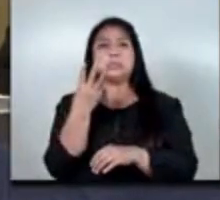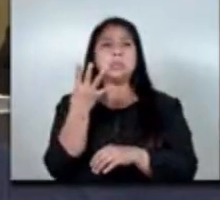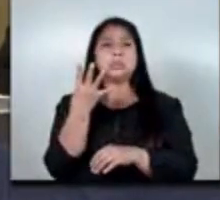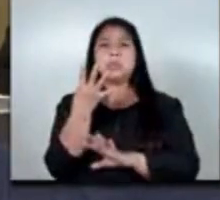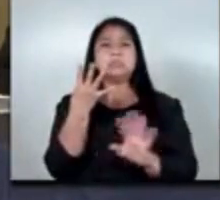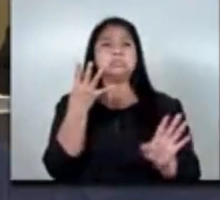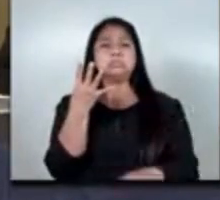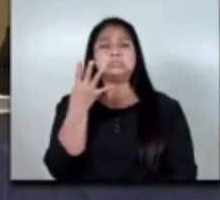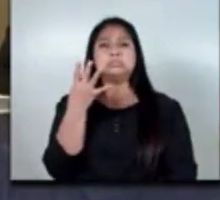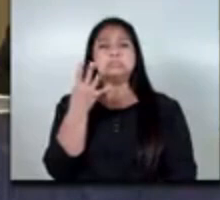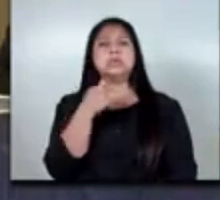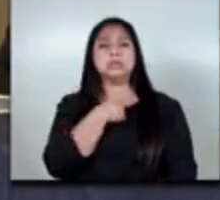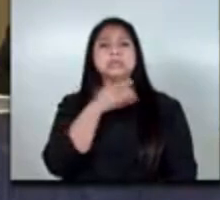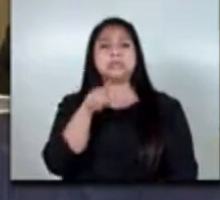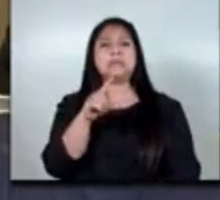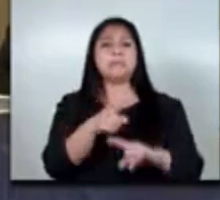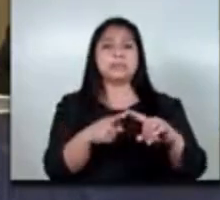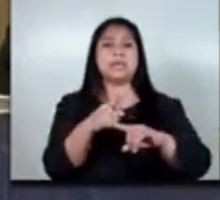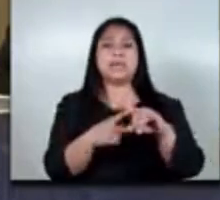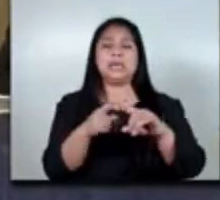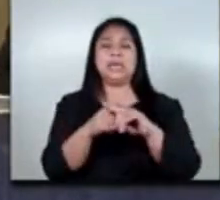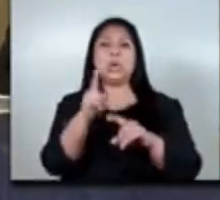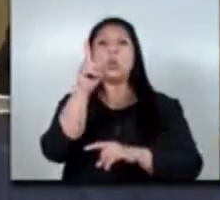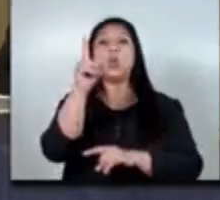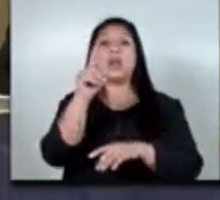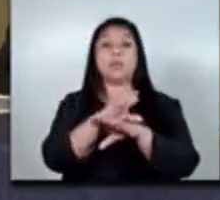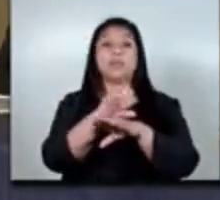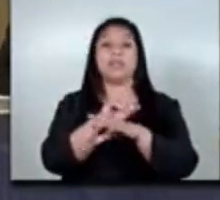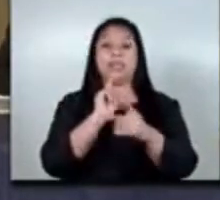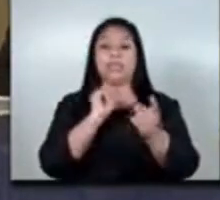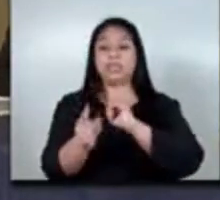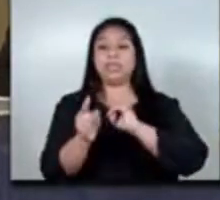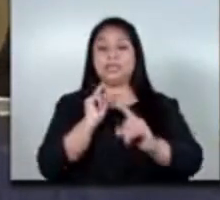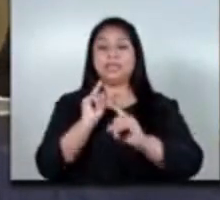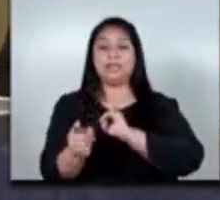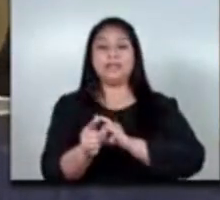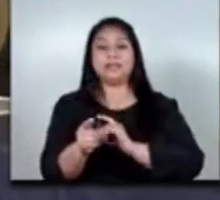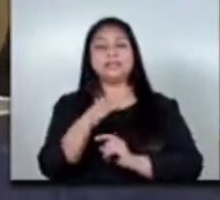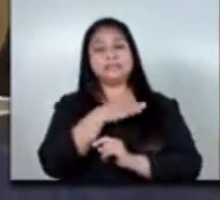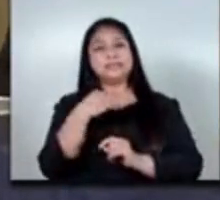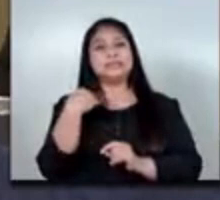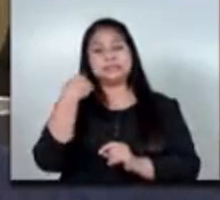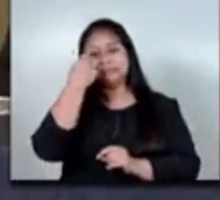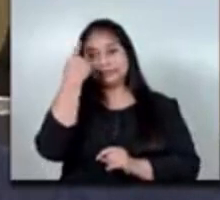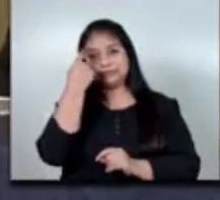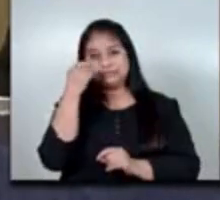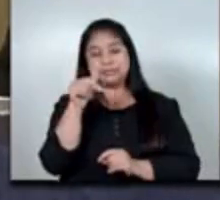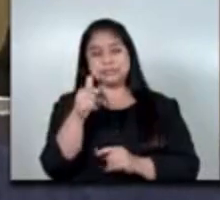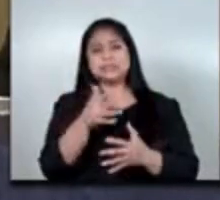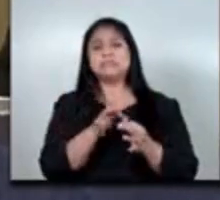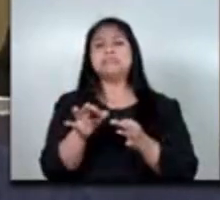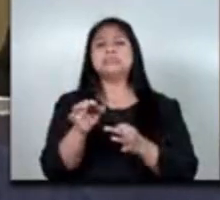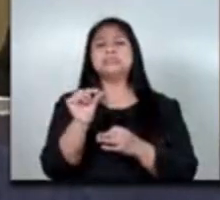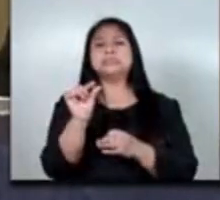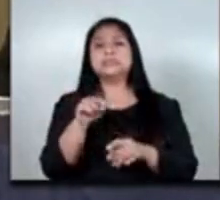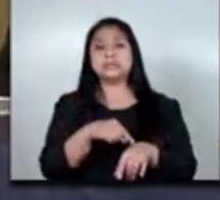inspectores se tenían que turnar una computadora el ministerio de trabajo próximamente va a iniciar